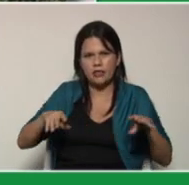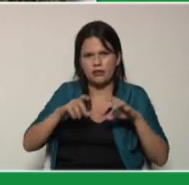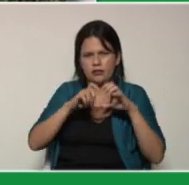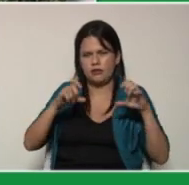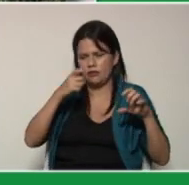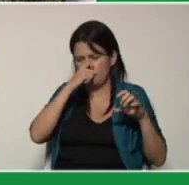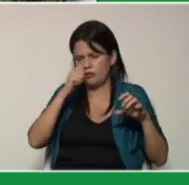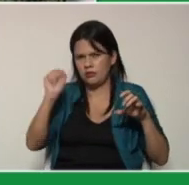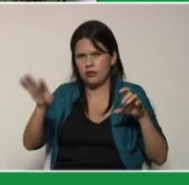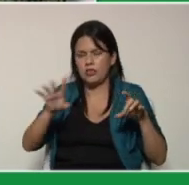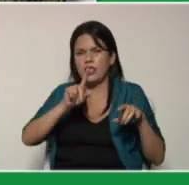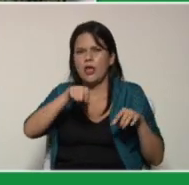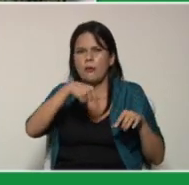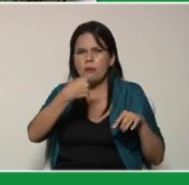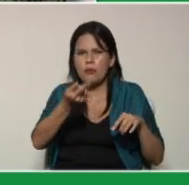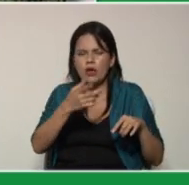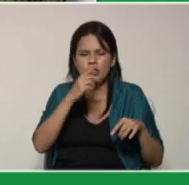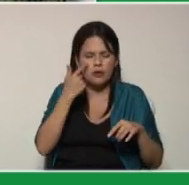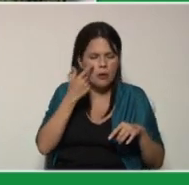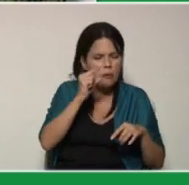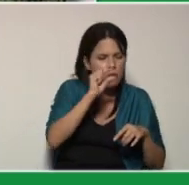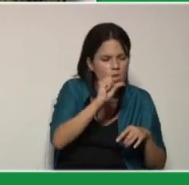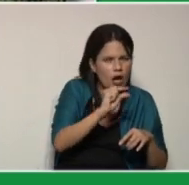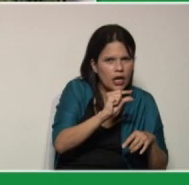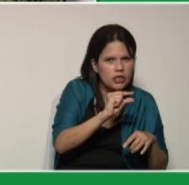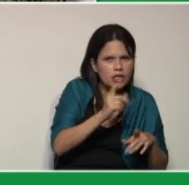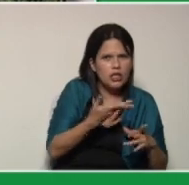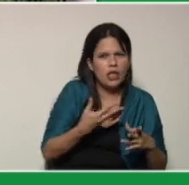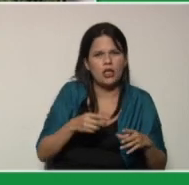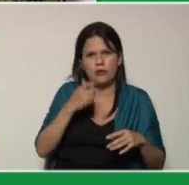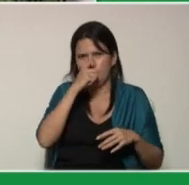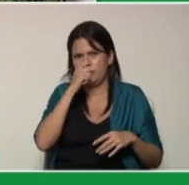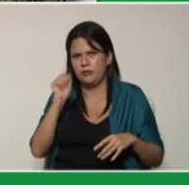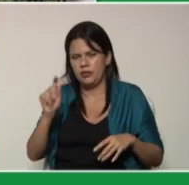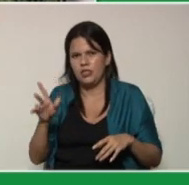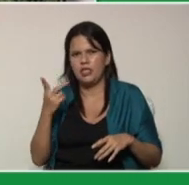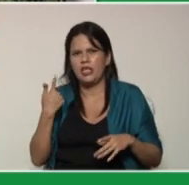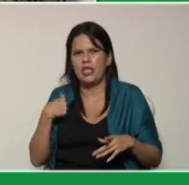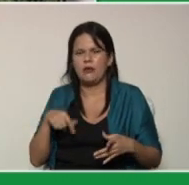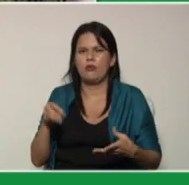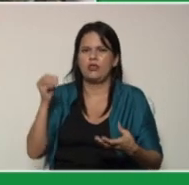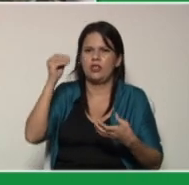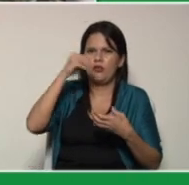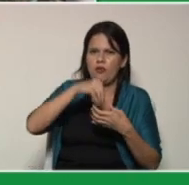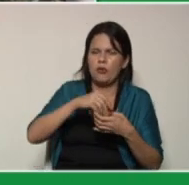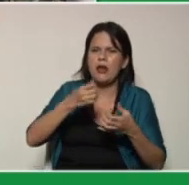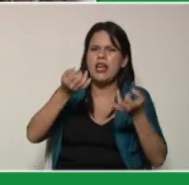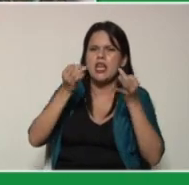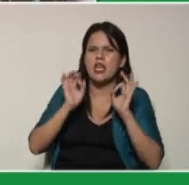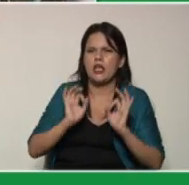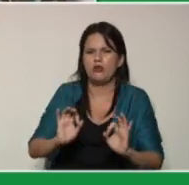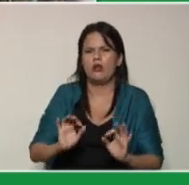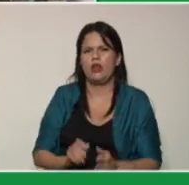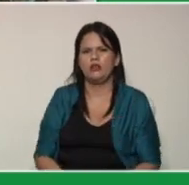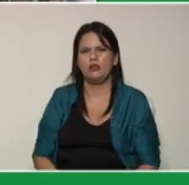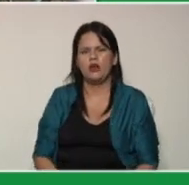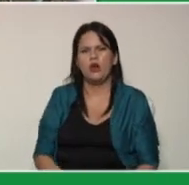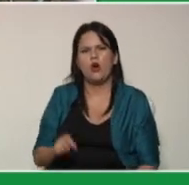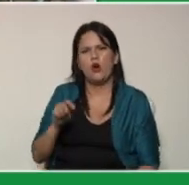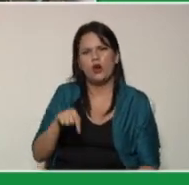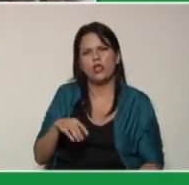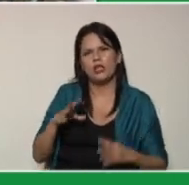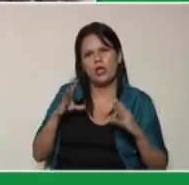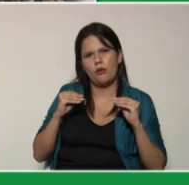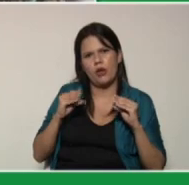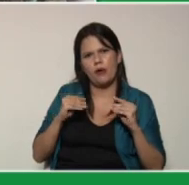orgánica presenta poca cantidad de nutrientes debemos de añadirlo de forma natural en este momento le voy a hablar del bocachi